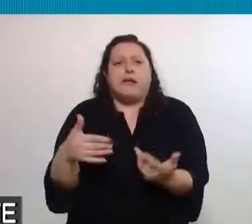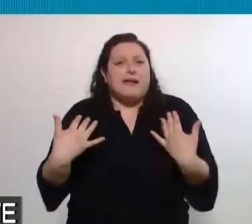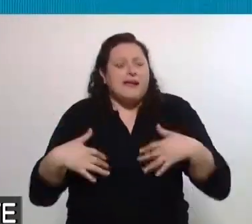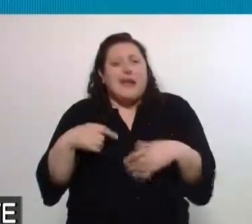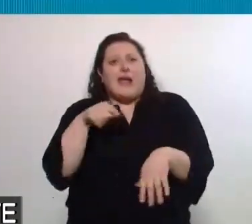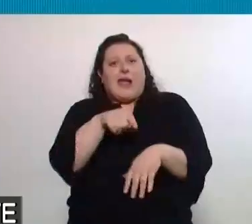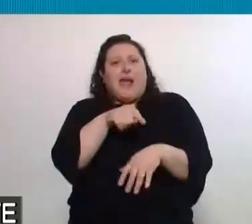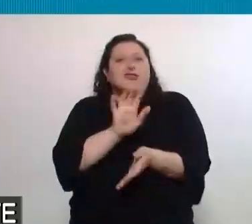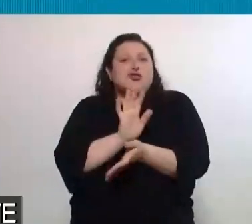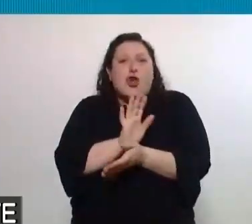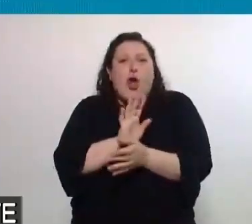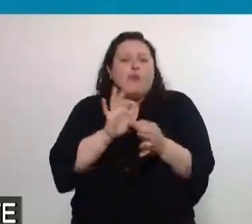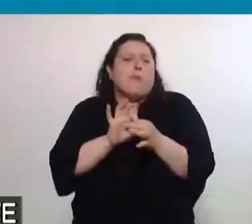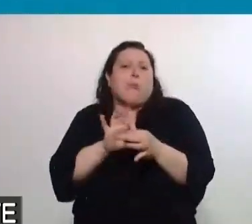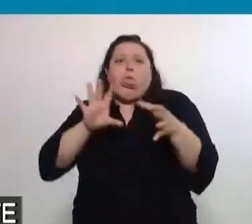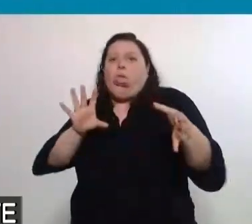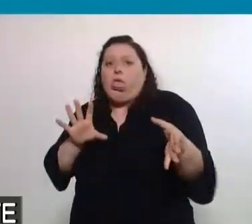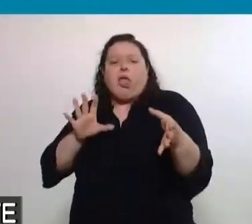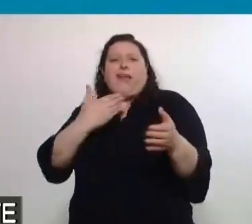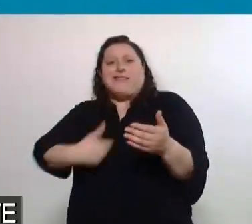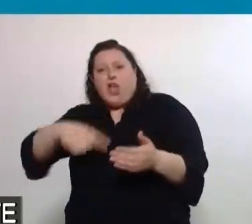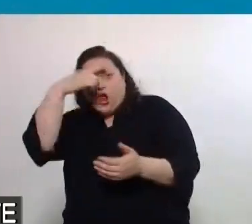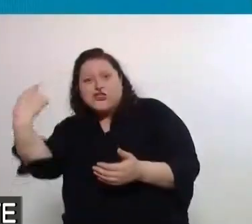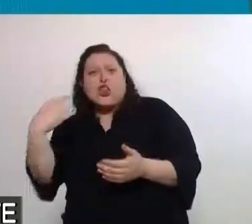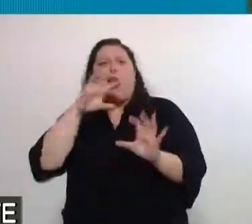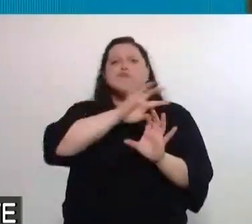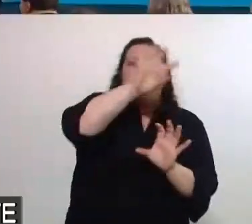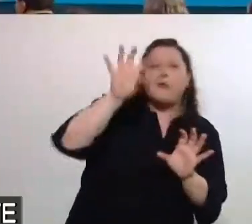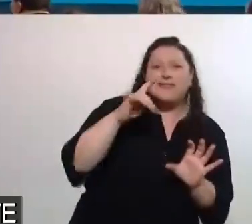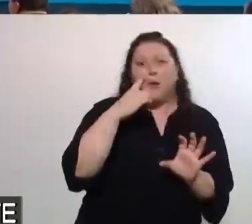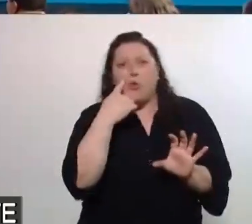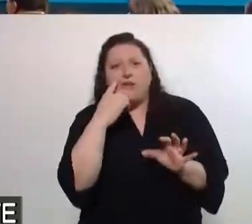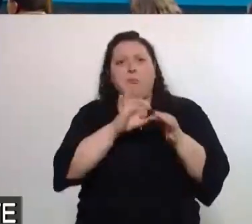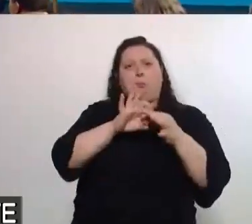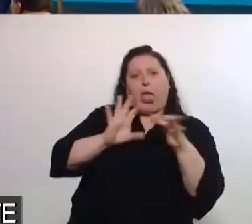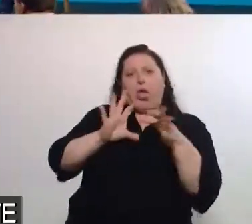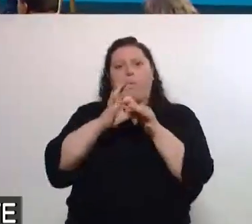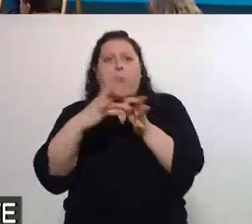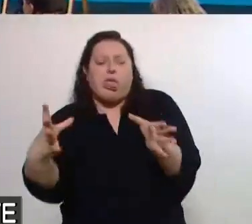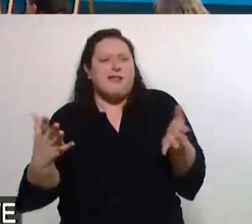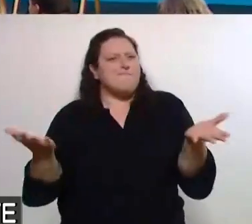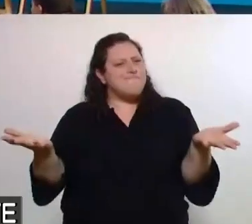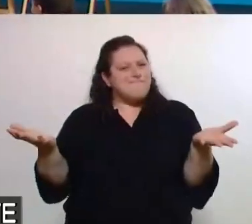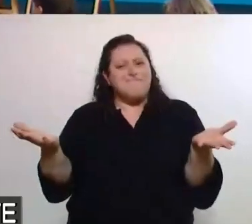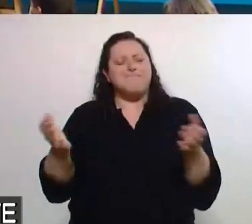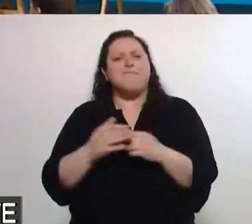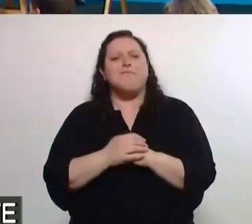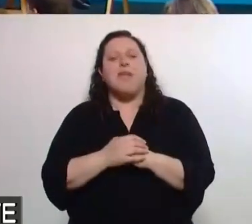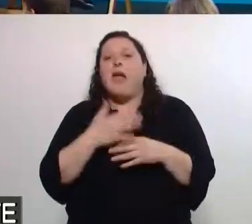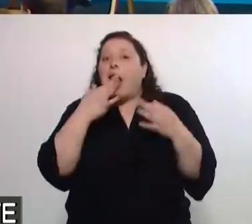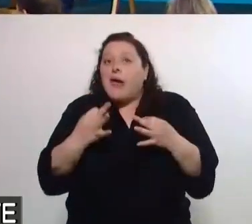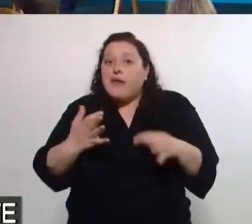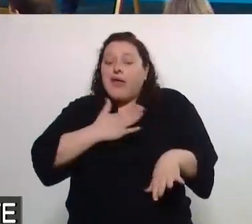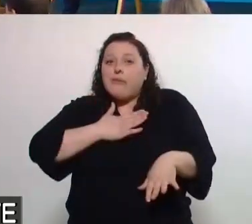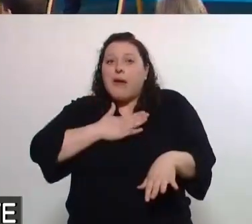entre el Estado Nacional, las provincias y los municipios. Y la verdad es que me